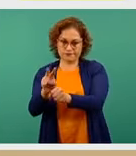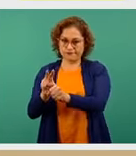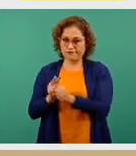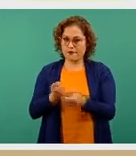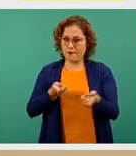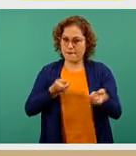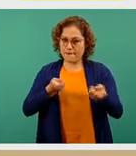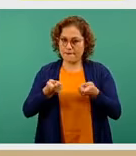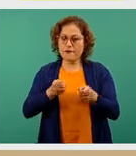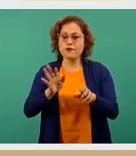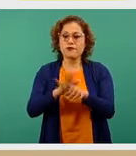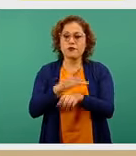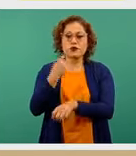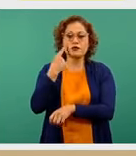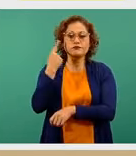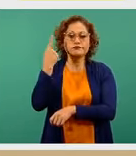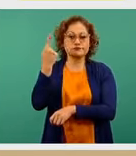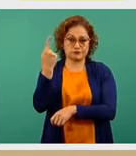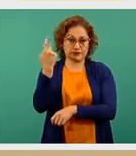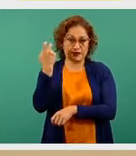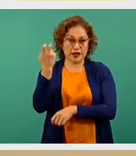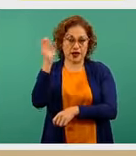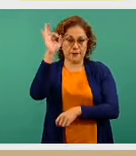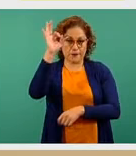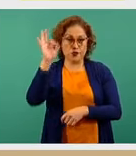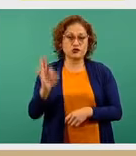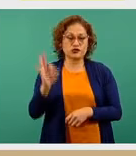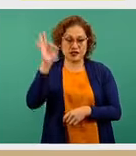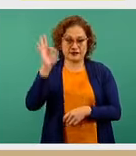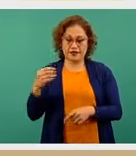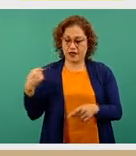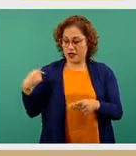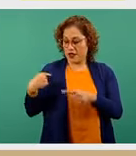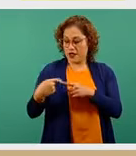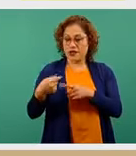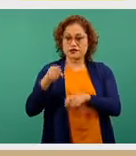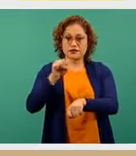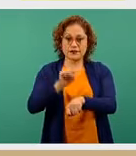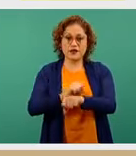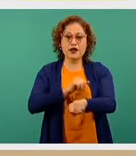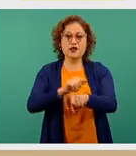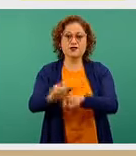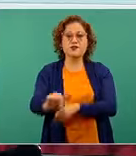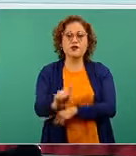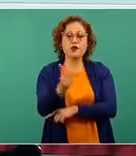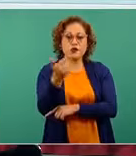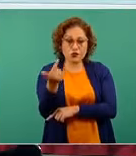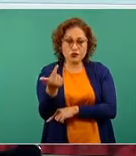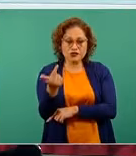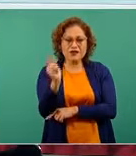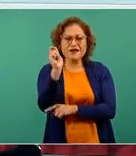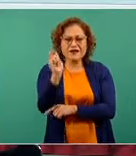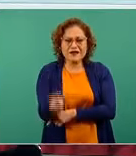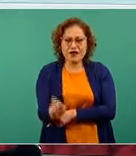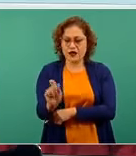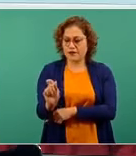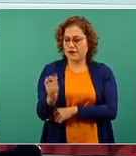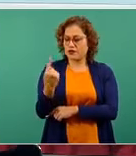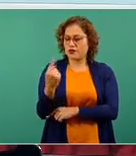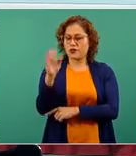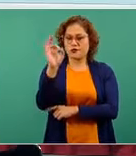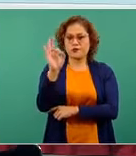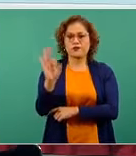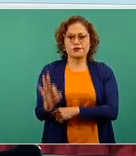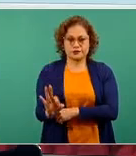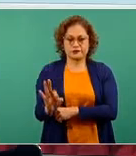lo que el porcentaje nos está diciendo, por ejemplo, para esta semana graficada, que es la número 12, 21%, lo